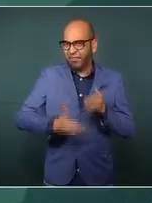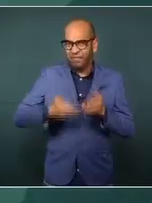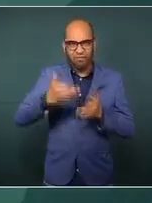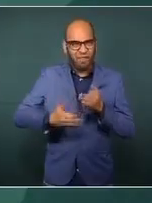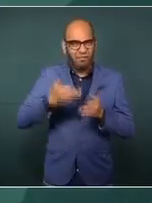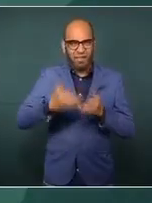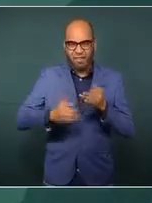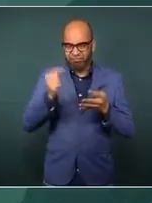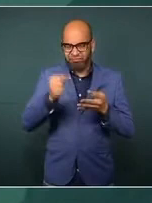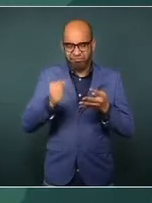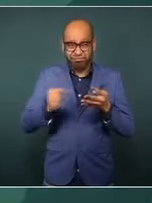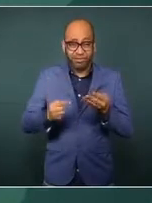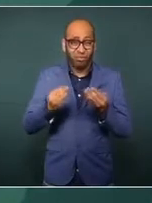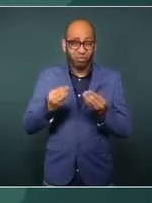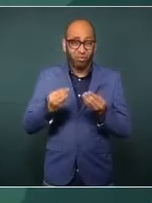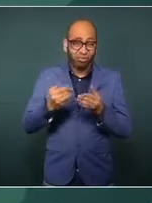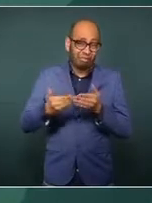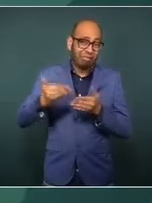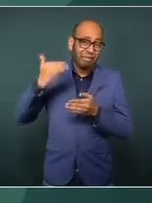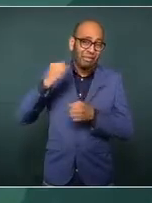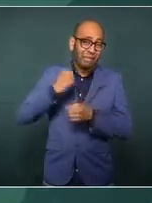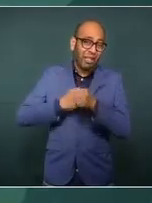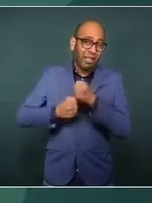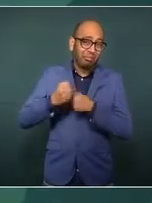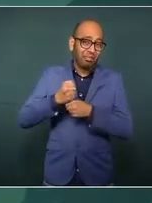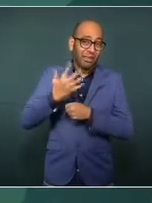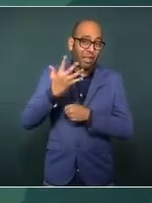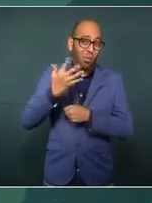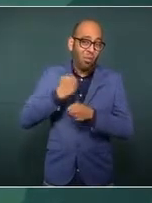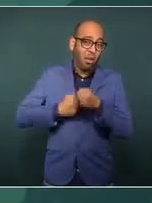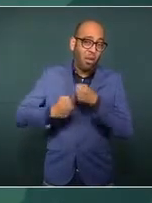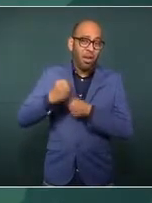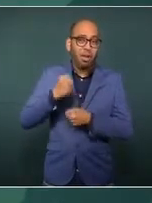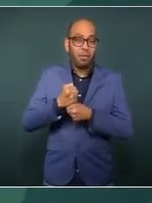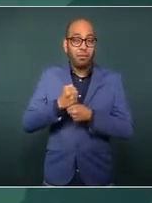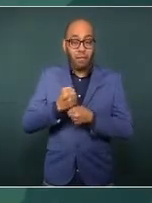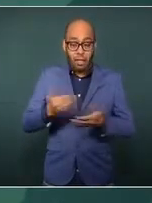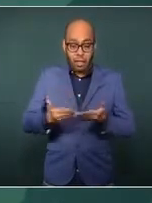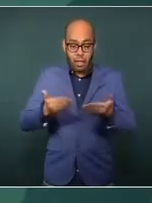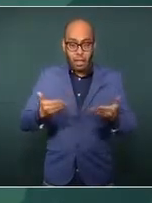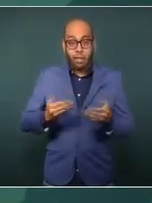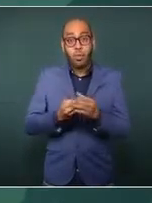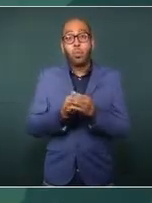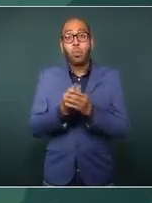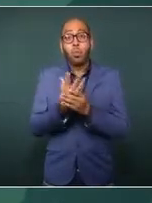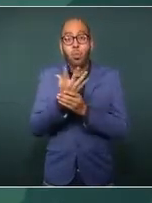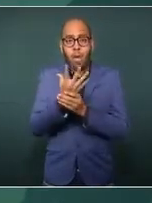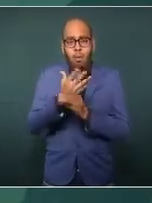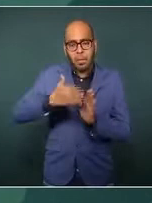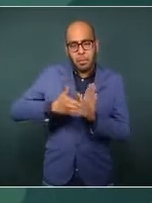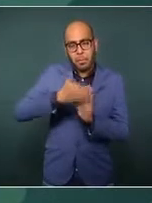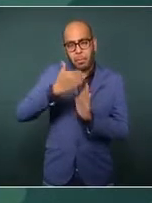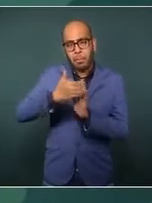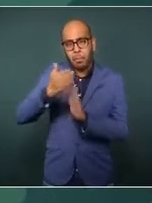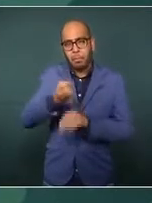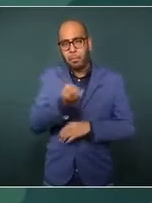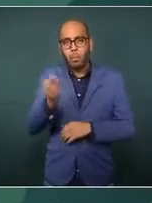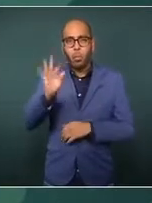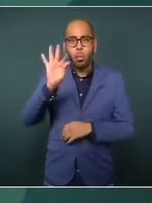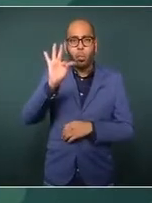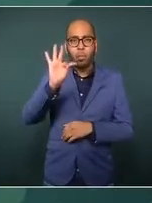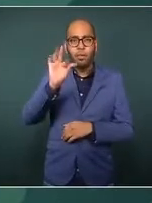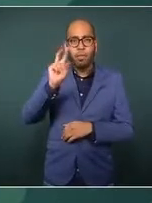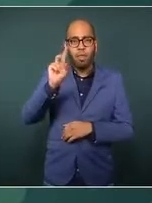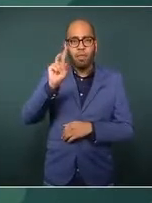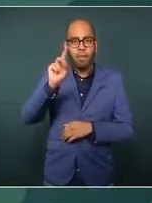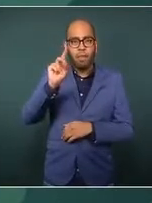para poder renovar. Hicimos nuevos 430 centros de salud,